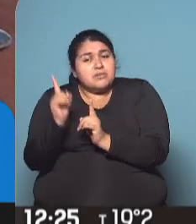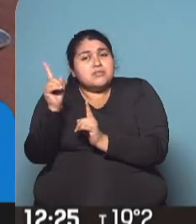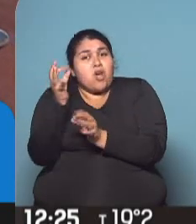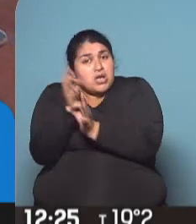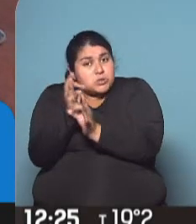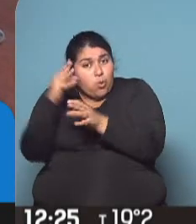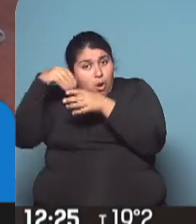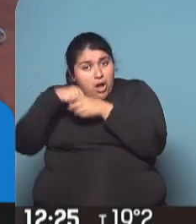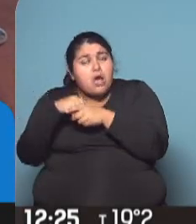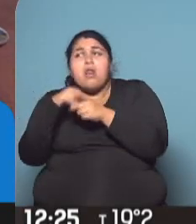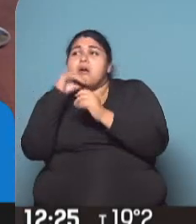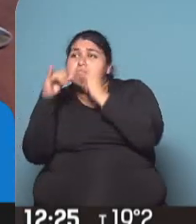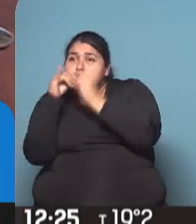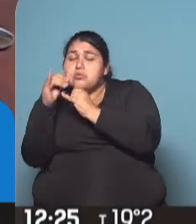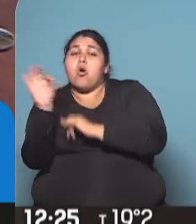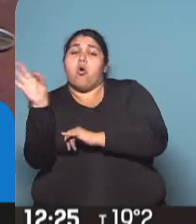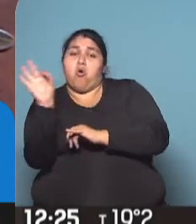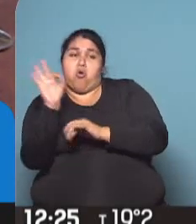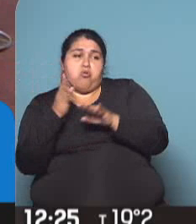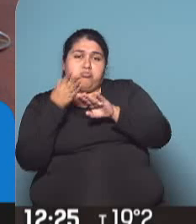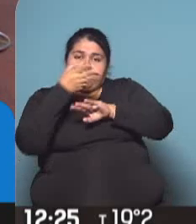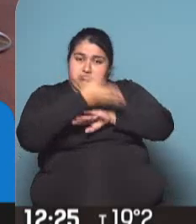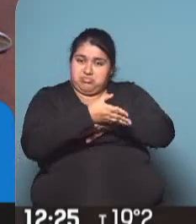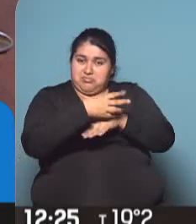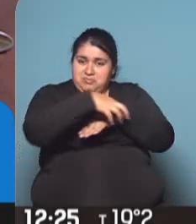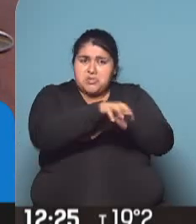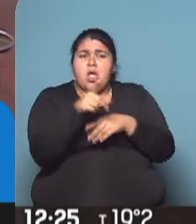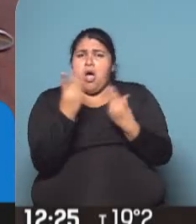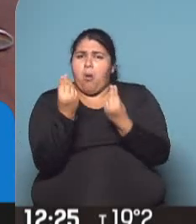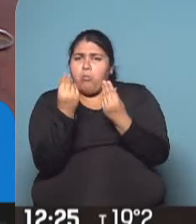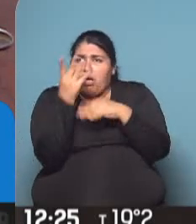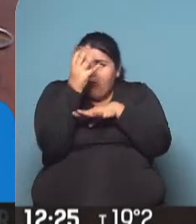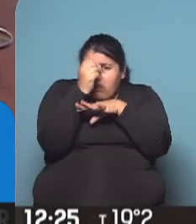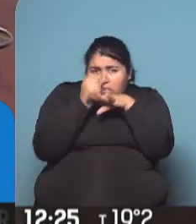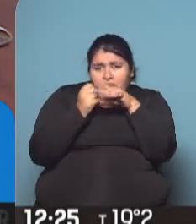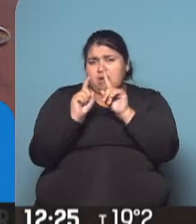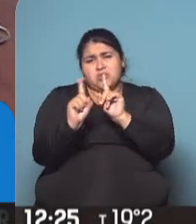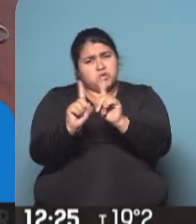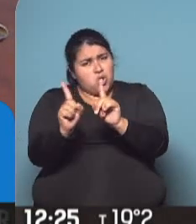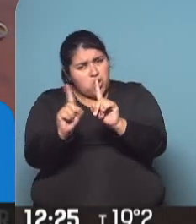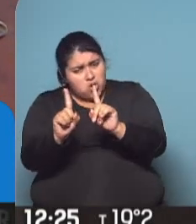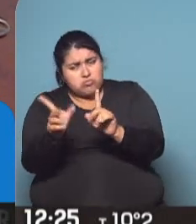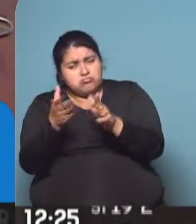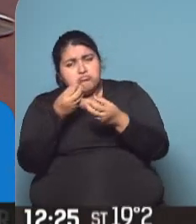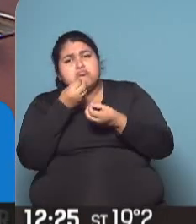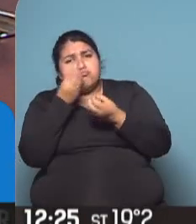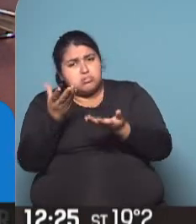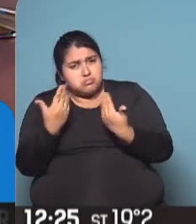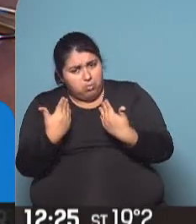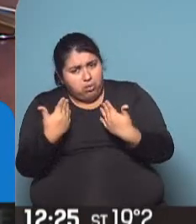en las escuelas o que se acerquen a las defensorías ordinales. Y que no tengan miedo, porque a lo mejor tienen miedo a represar y así. Que van a ser